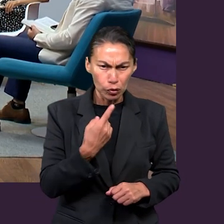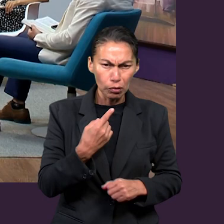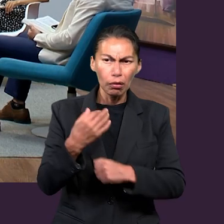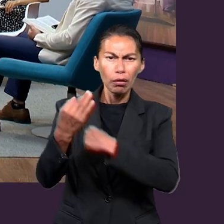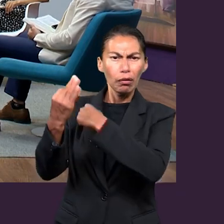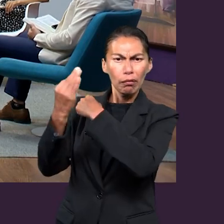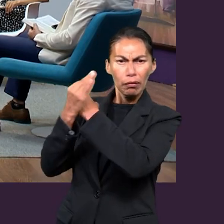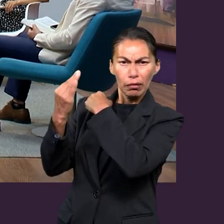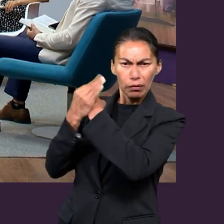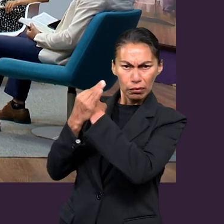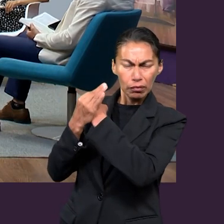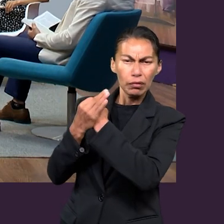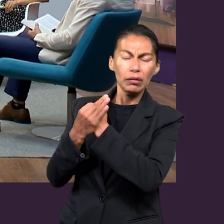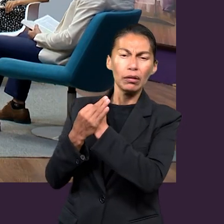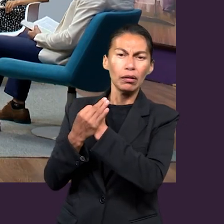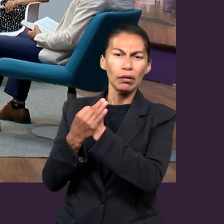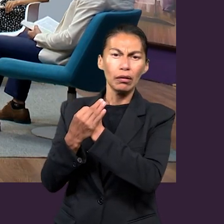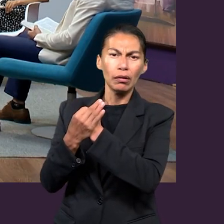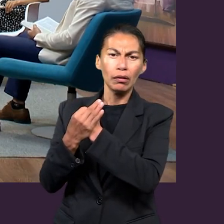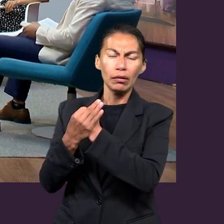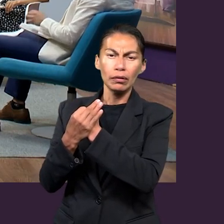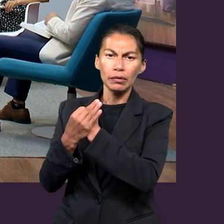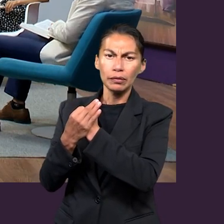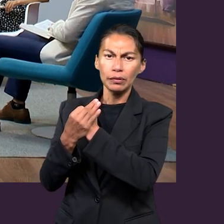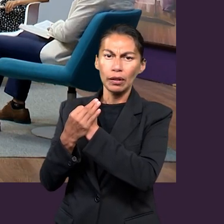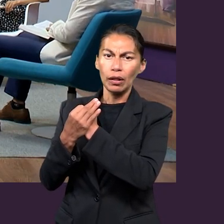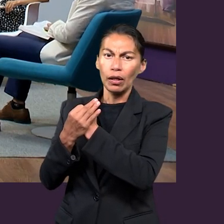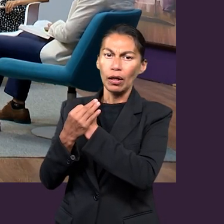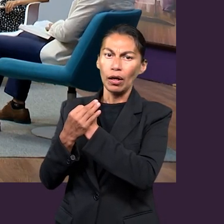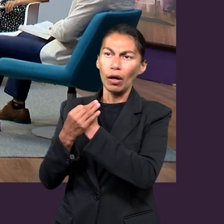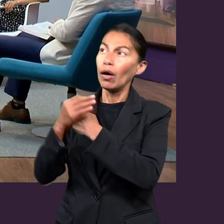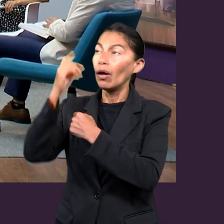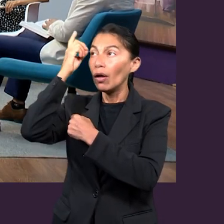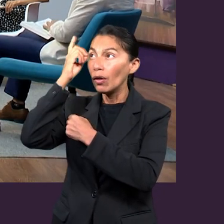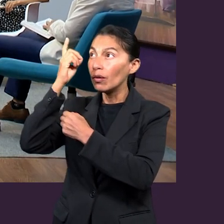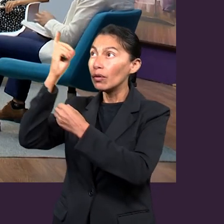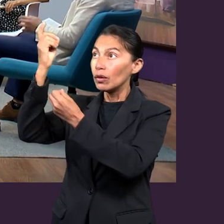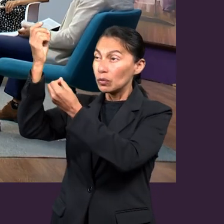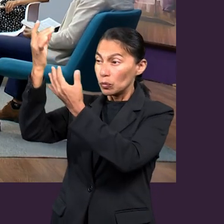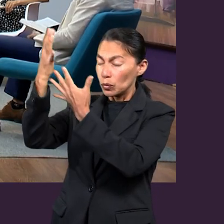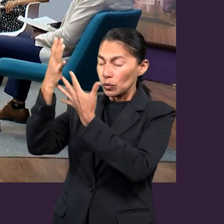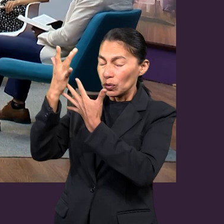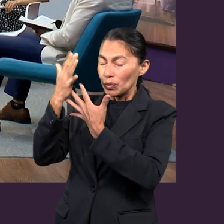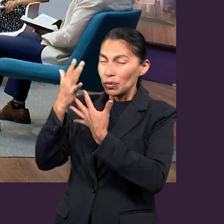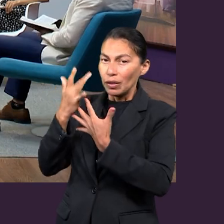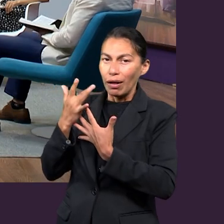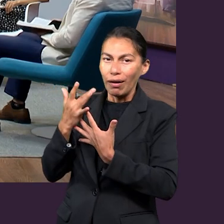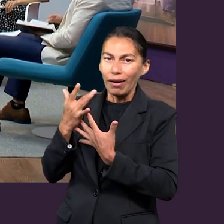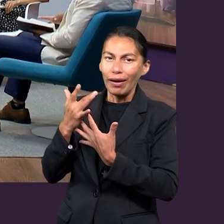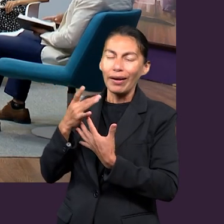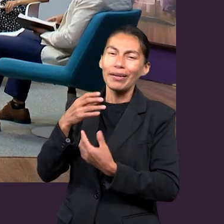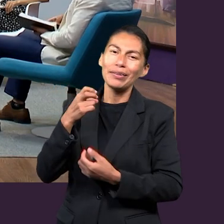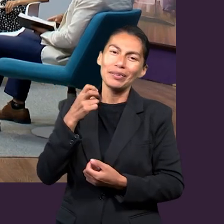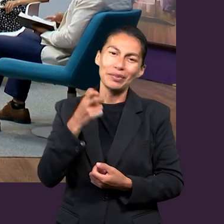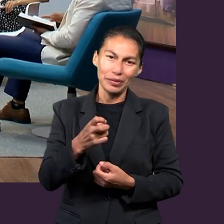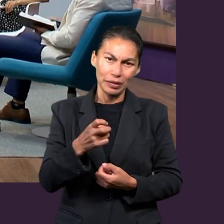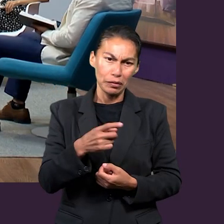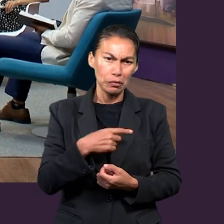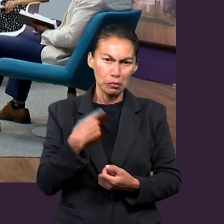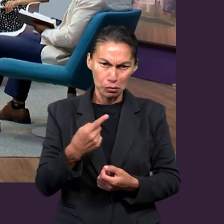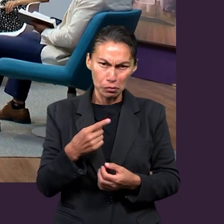digamos, de defensa, que radica fundamentalmente en el apoyo que recibimos de Jesús,